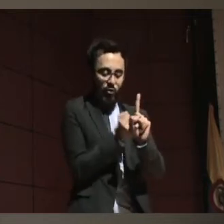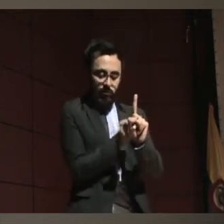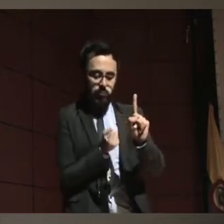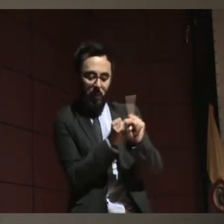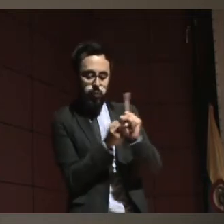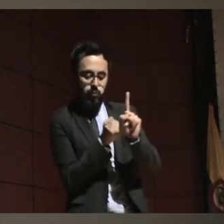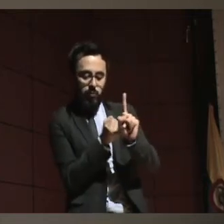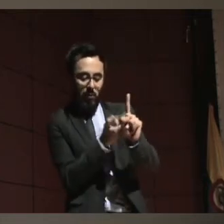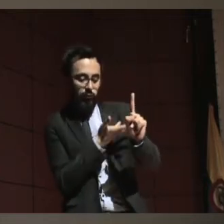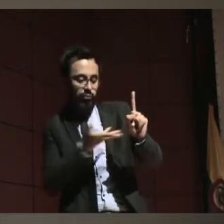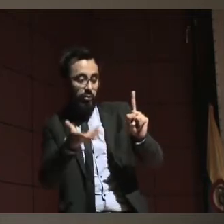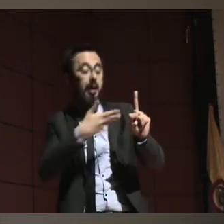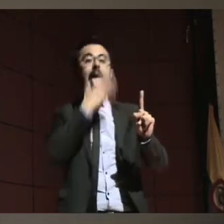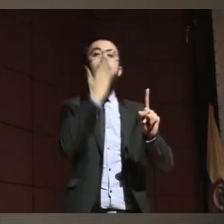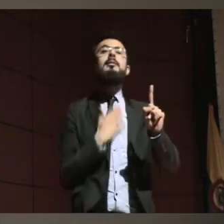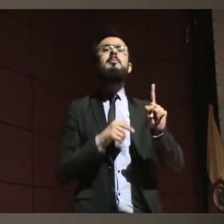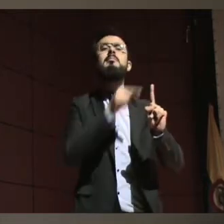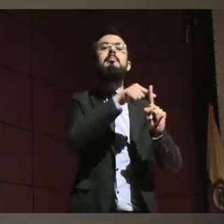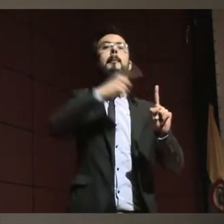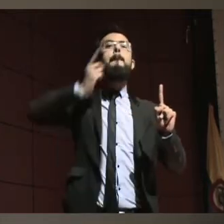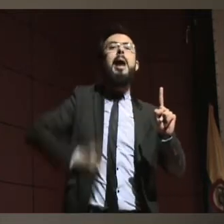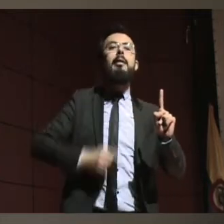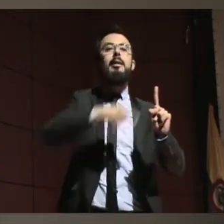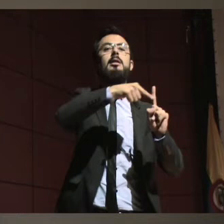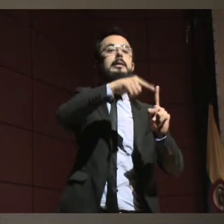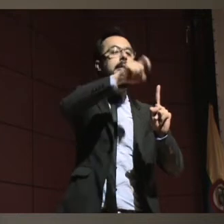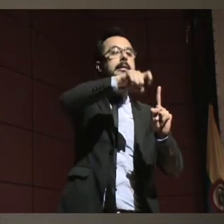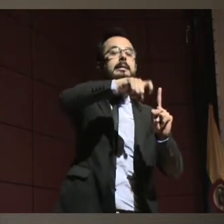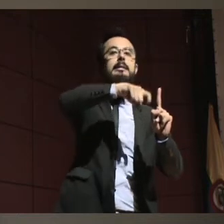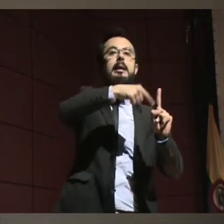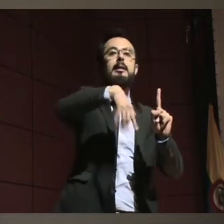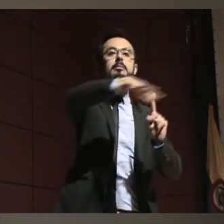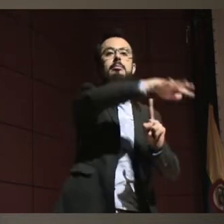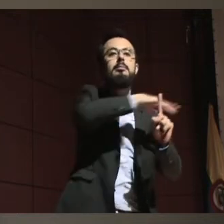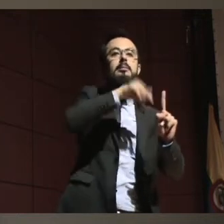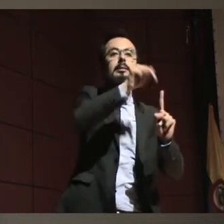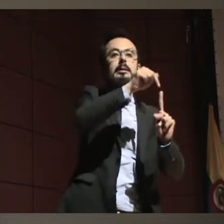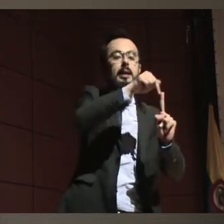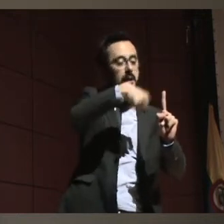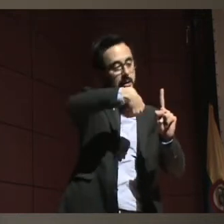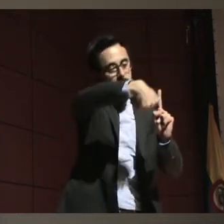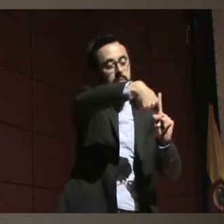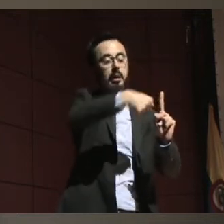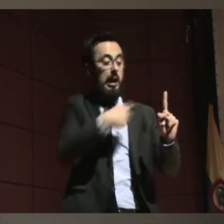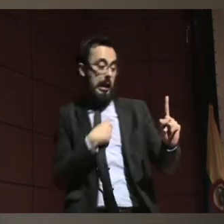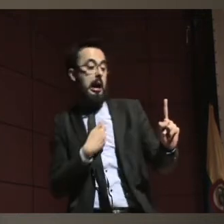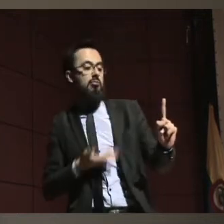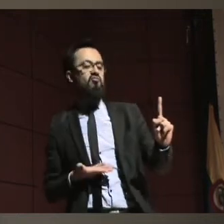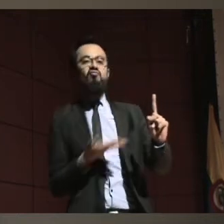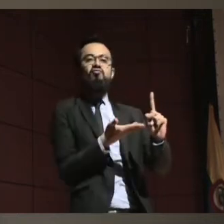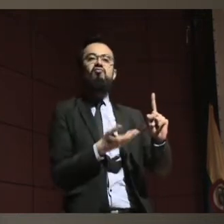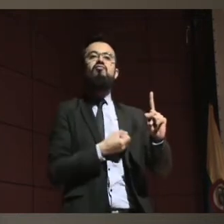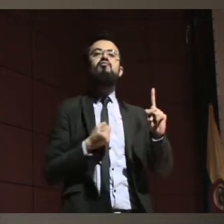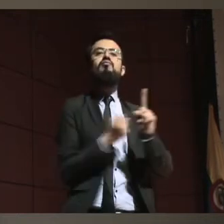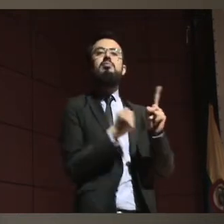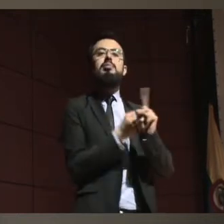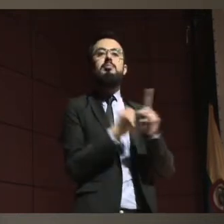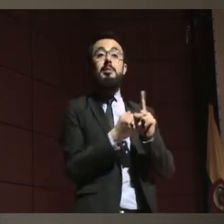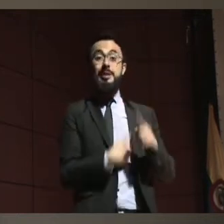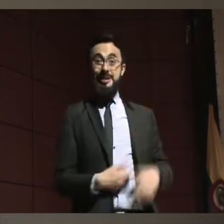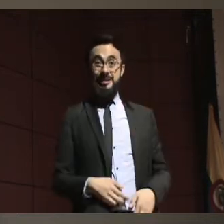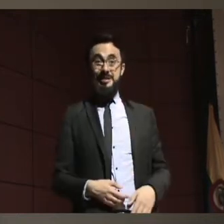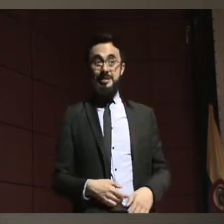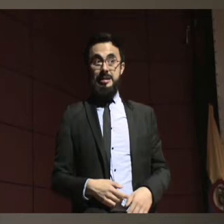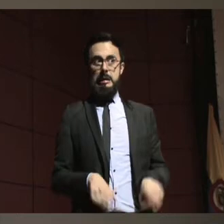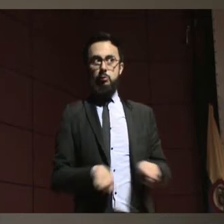personas. Entonces, tenemos dos retos que no solamente la la convención no las ha dado en el artículo doce, sino